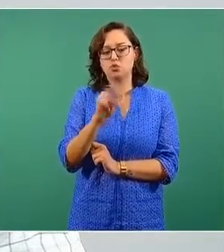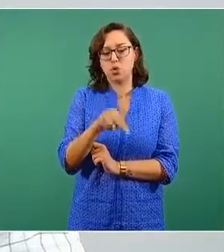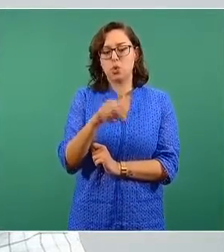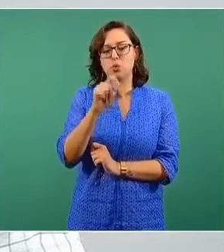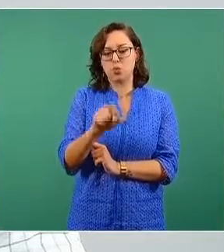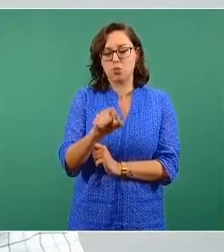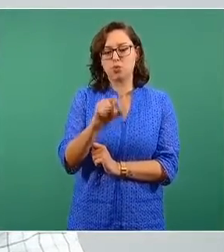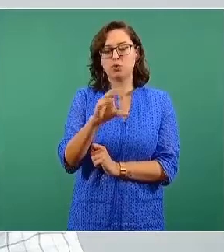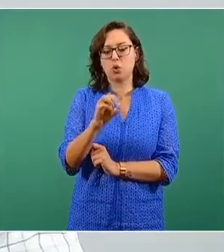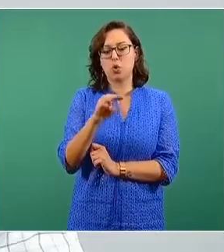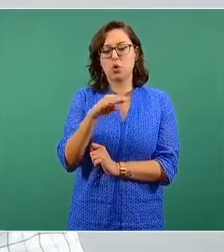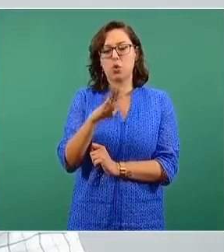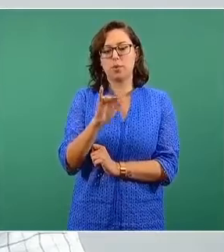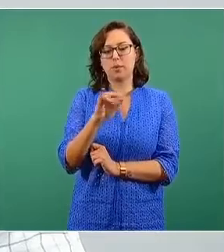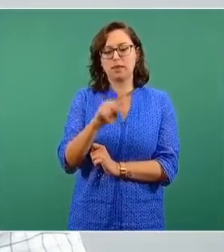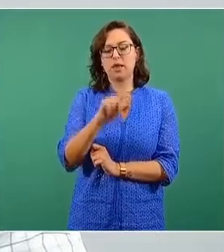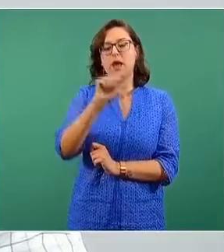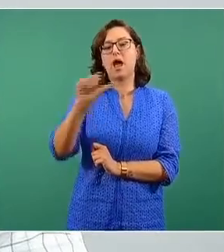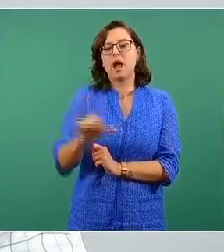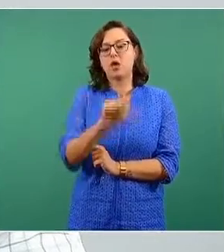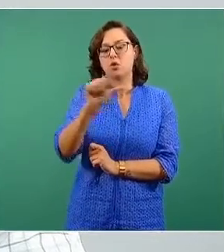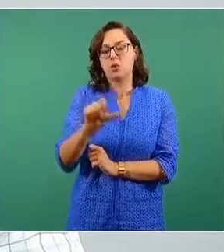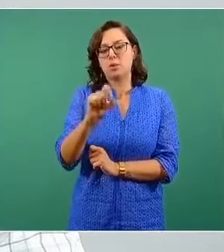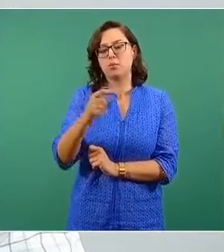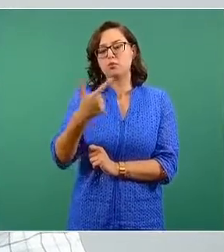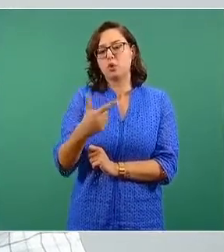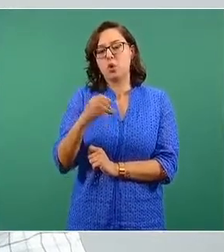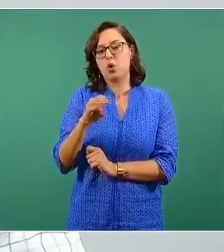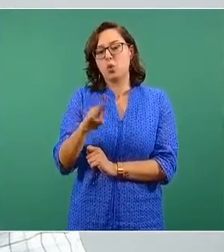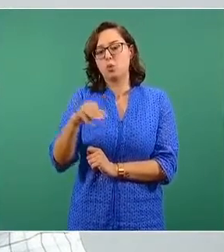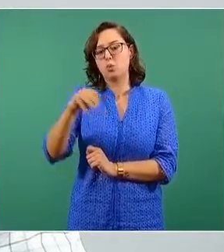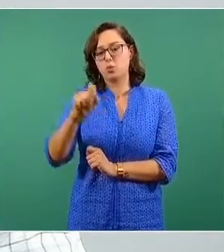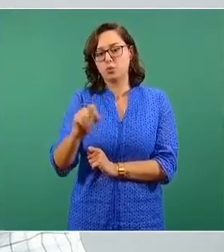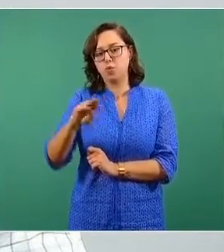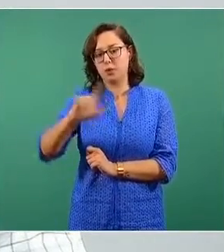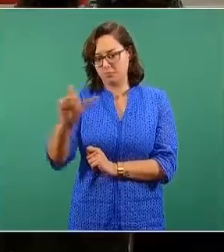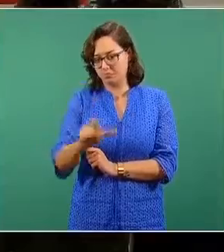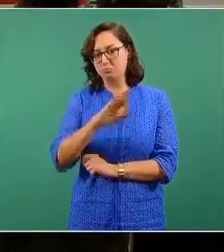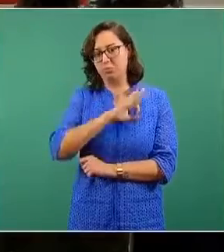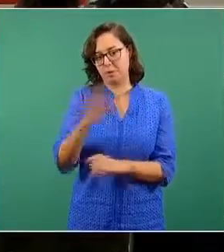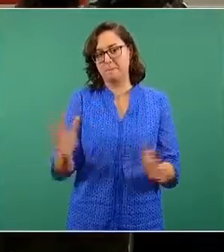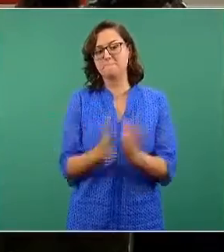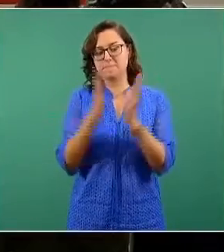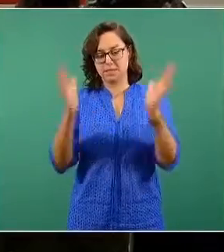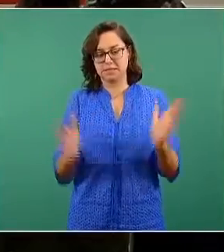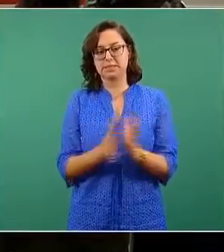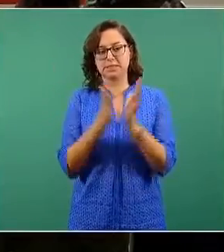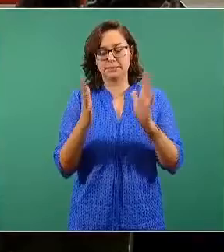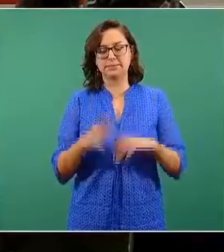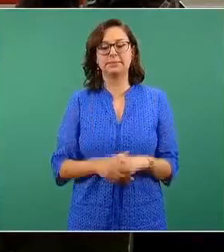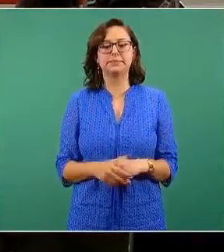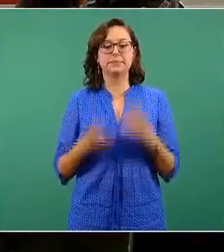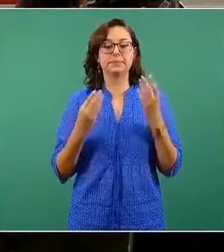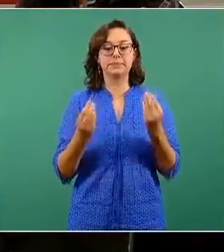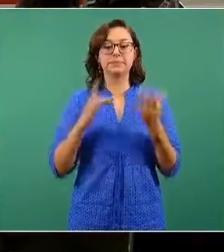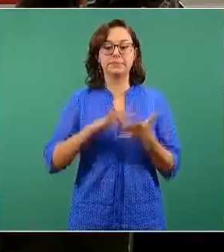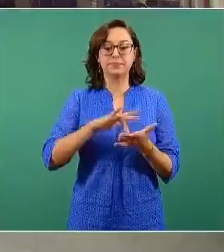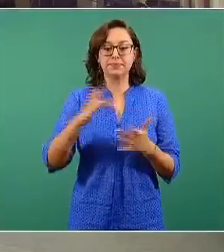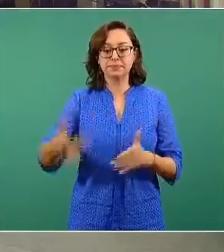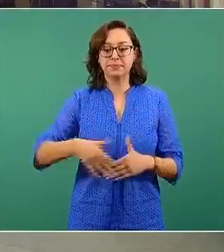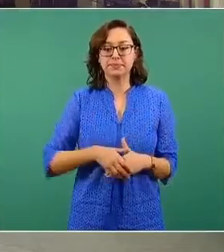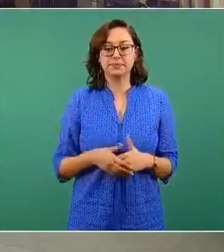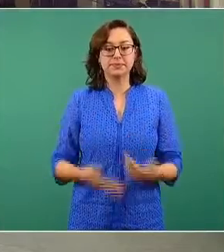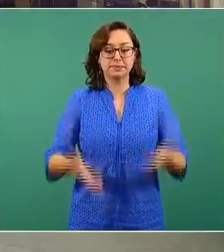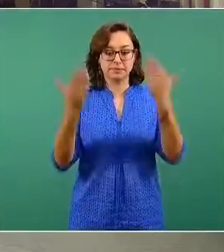.gov.mx. Es la manera como pueden participar con sus preguntas. Gracias. Muchas gracias. Vamos a